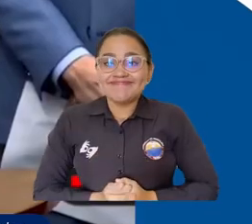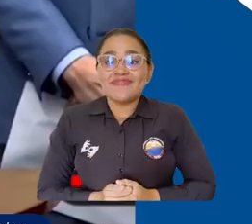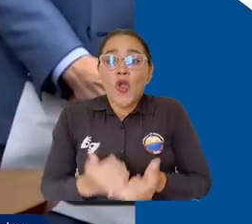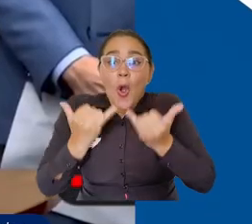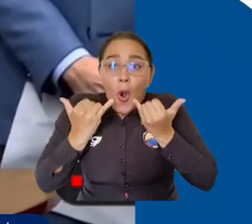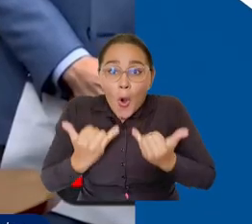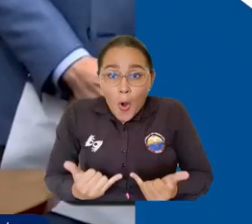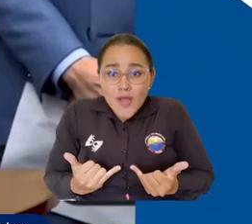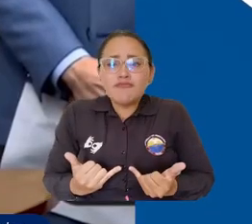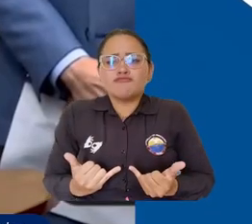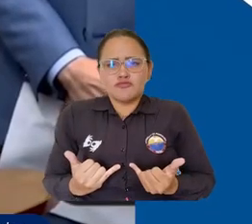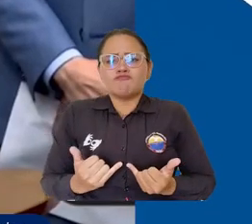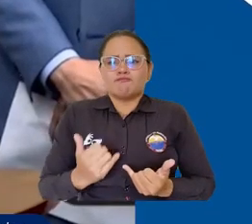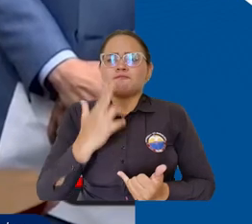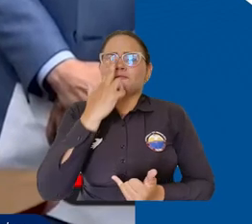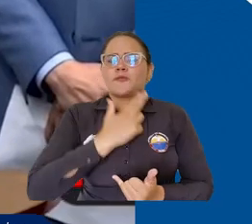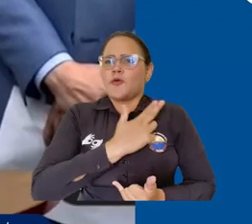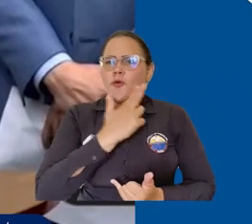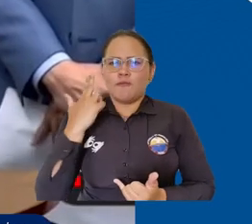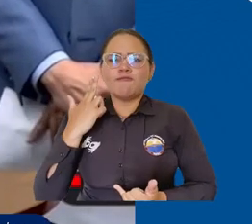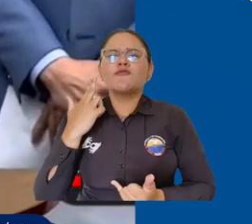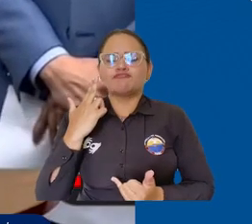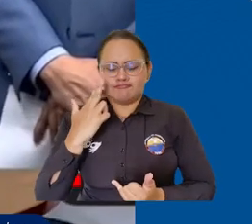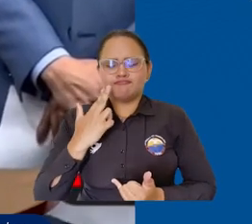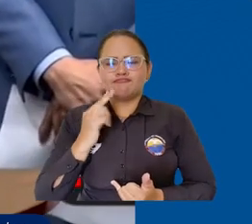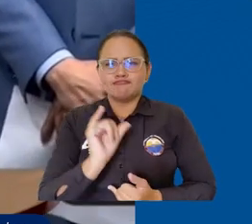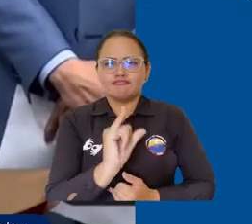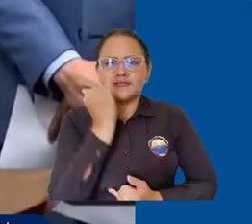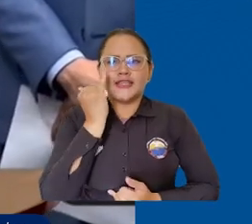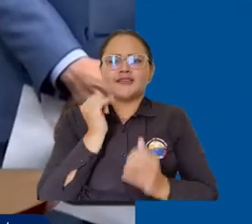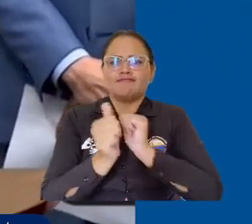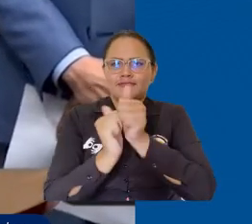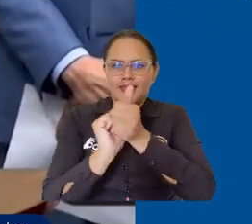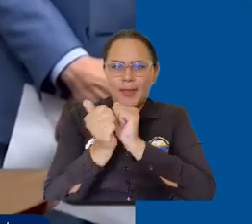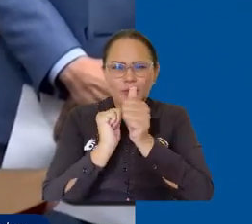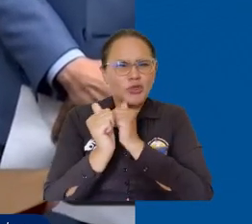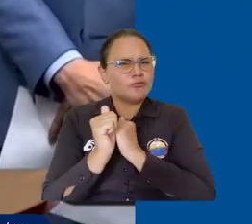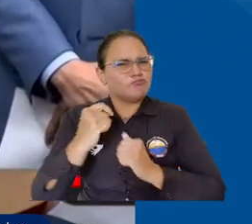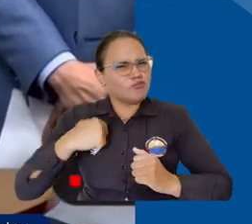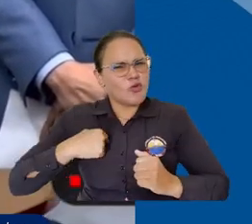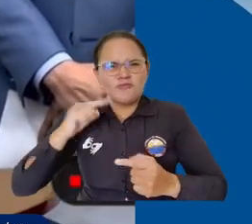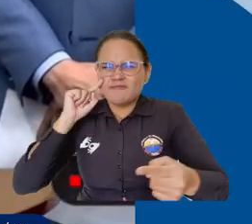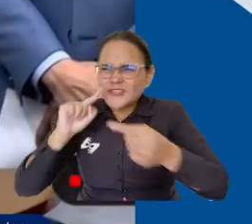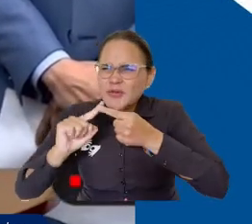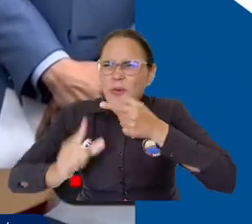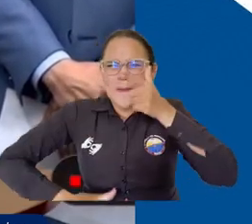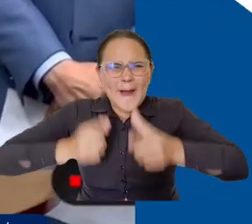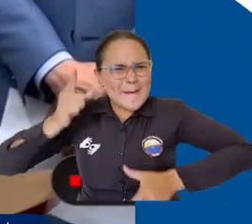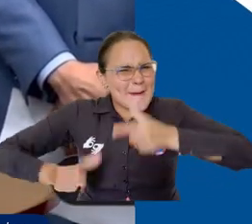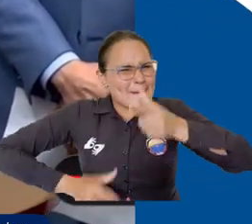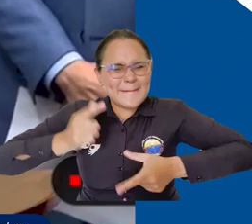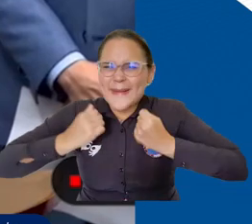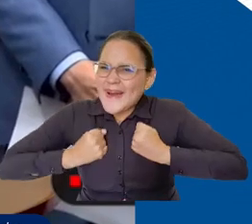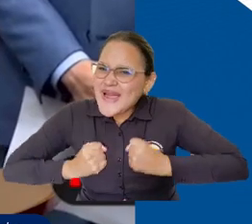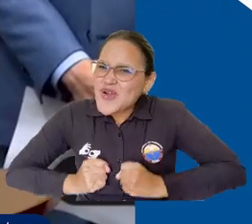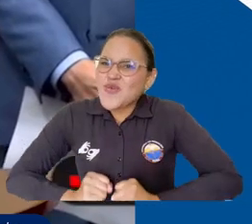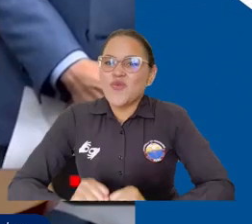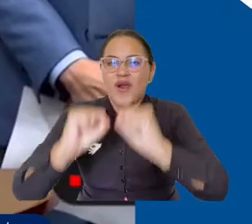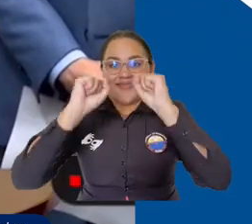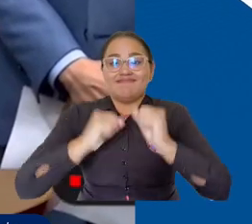Y hoy afirmo mi compromiso con el deporte y con seguir luchando y